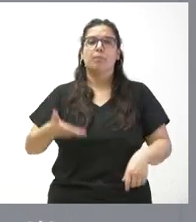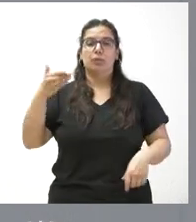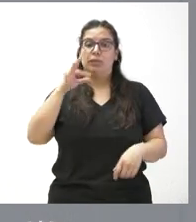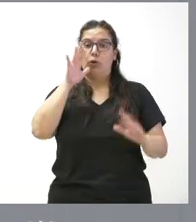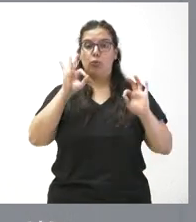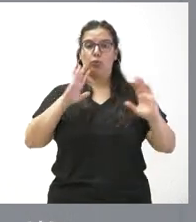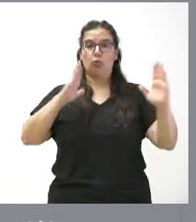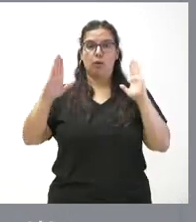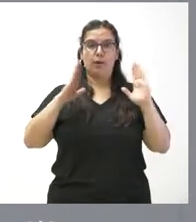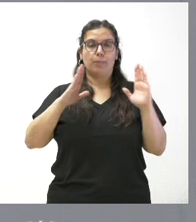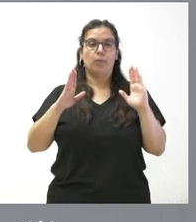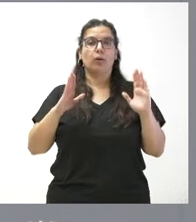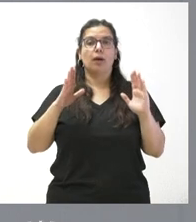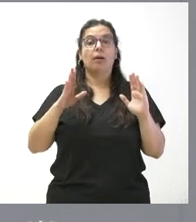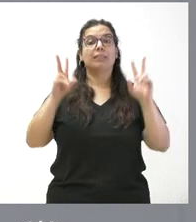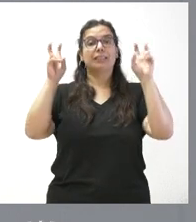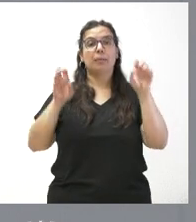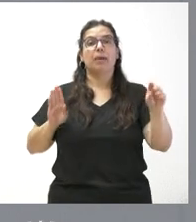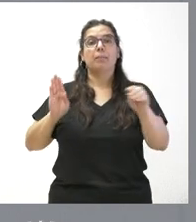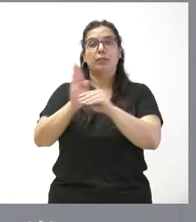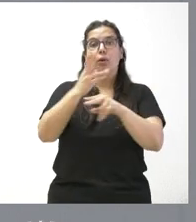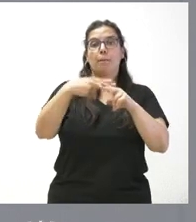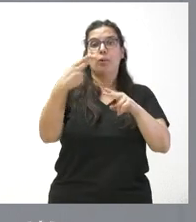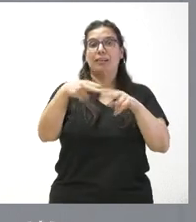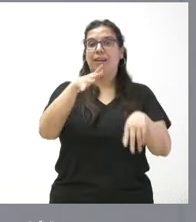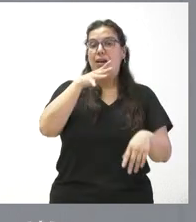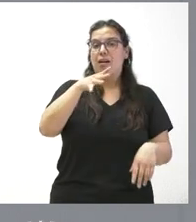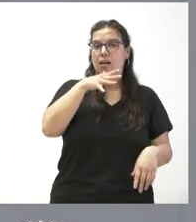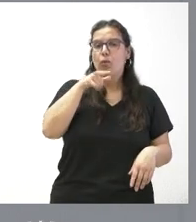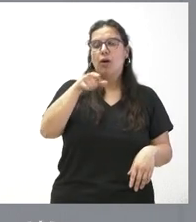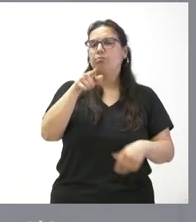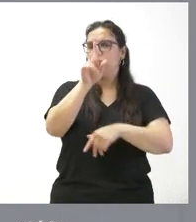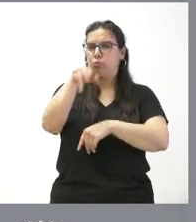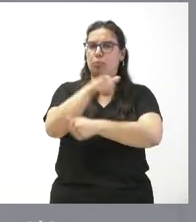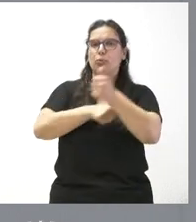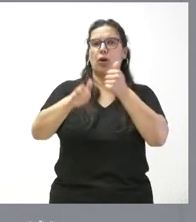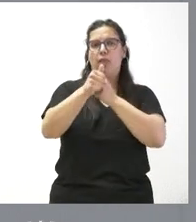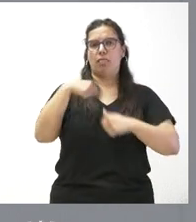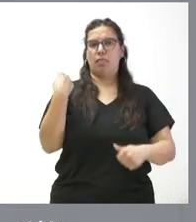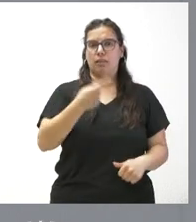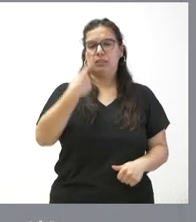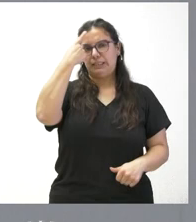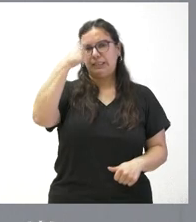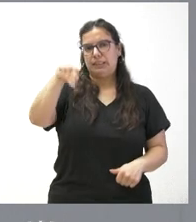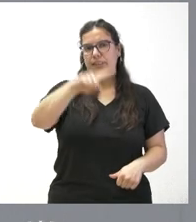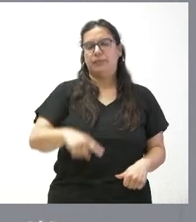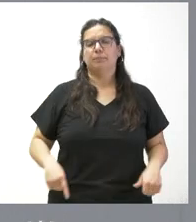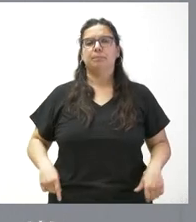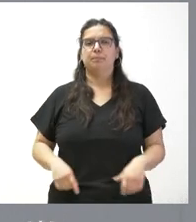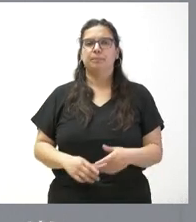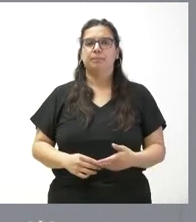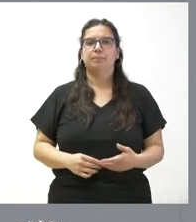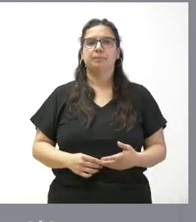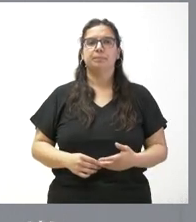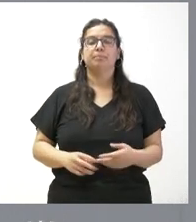que estamos atravesando y en materia de inversiones en política hidráulica que es una prioridad de esta Administración, como ustedes ya conocen.